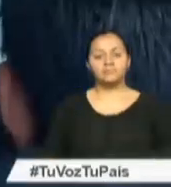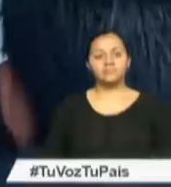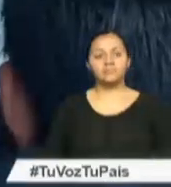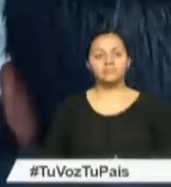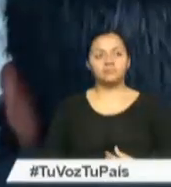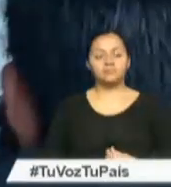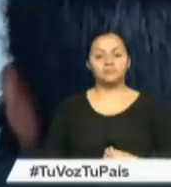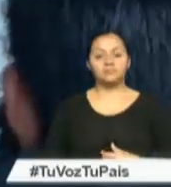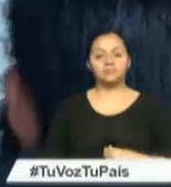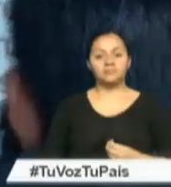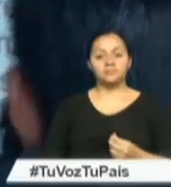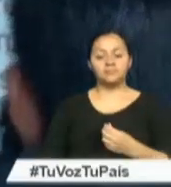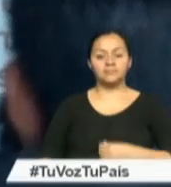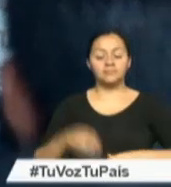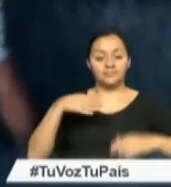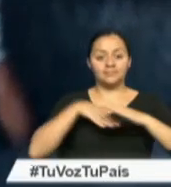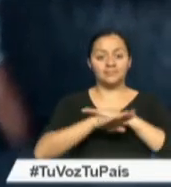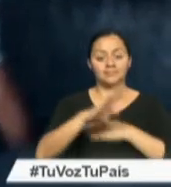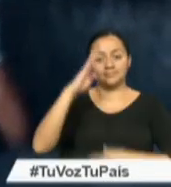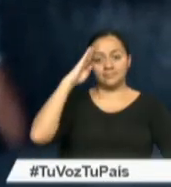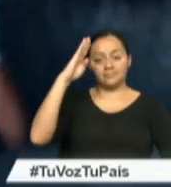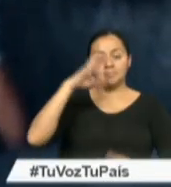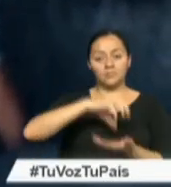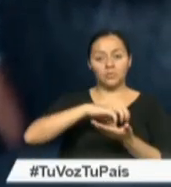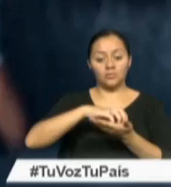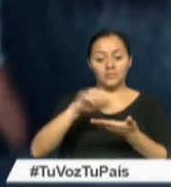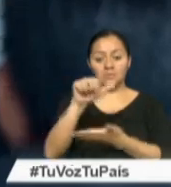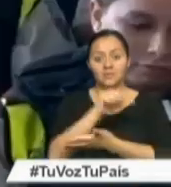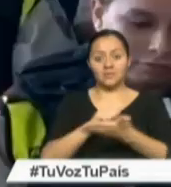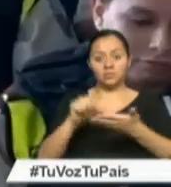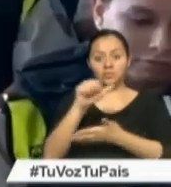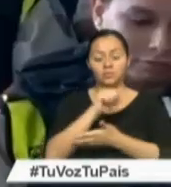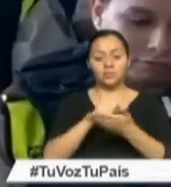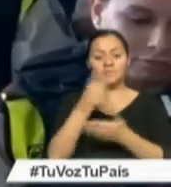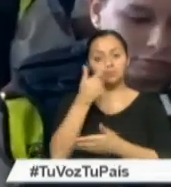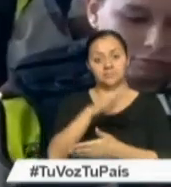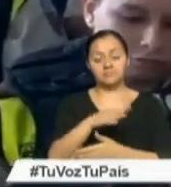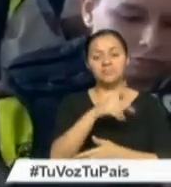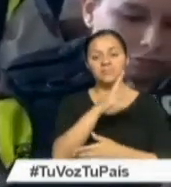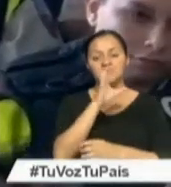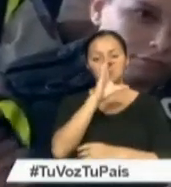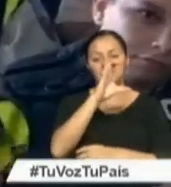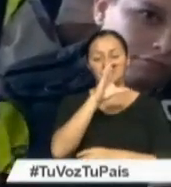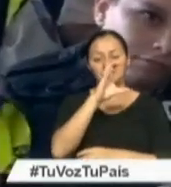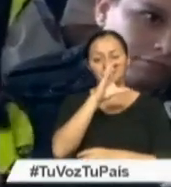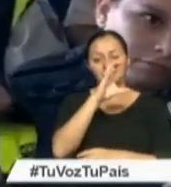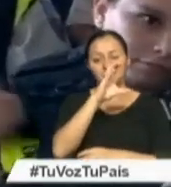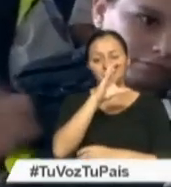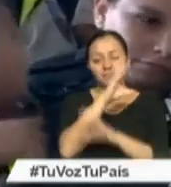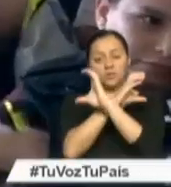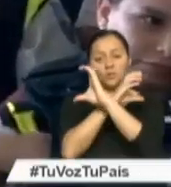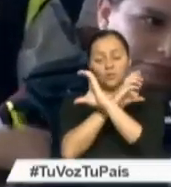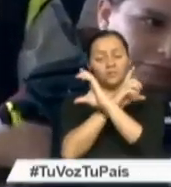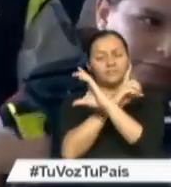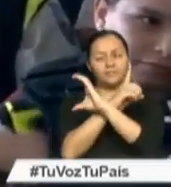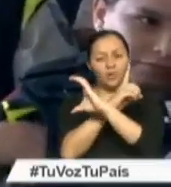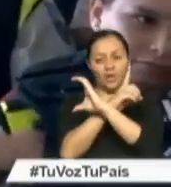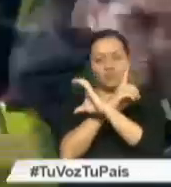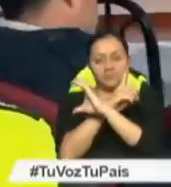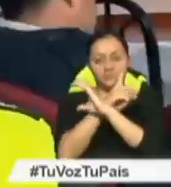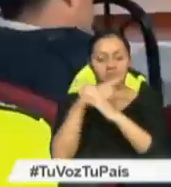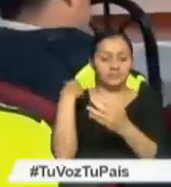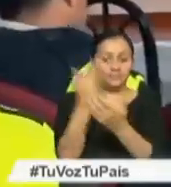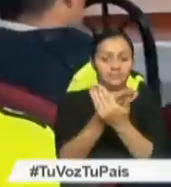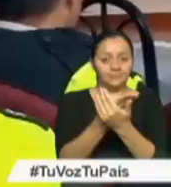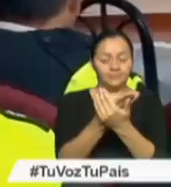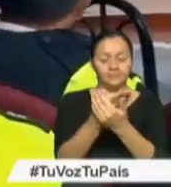A las instalaciones del Comando Provincial de la SUAI llegaron funcionarios del Consejo Nacional para la Igualdad de Discapacidades CONADIS